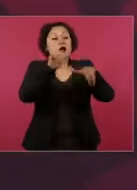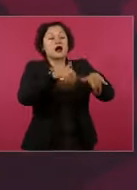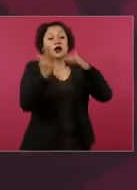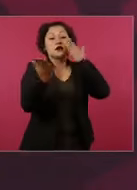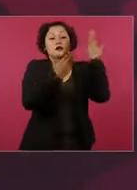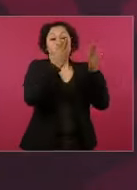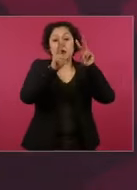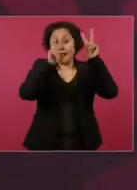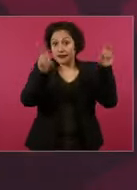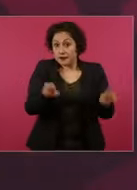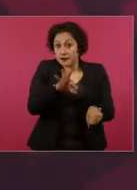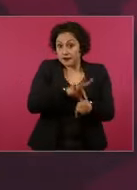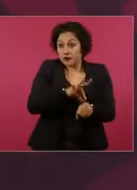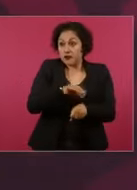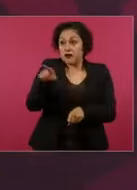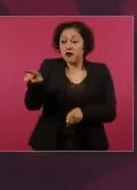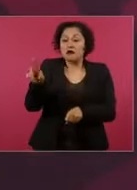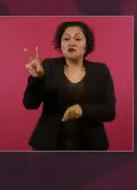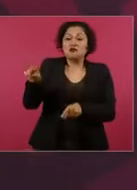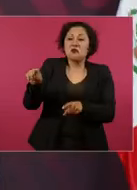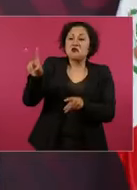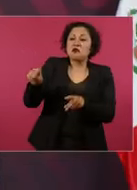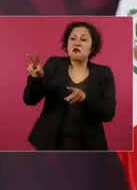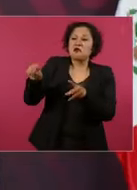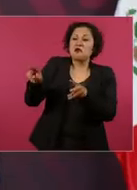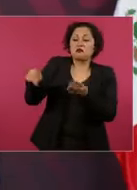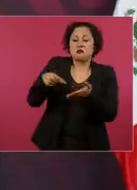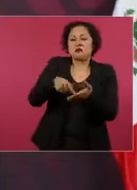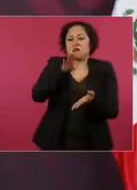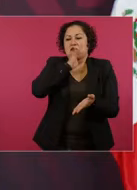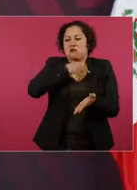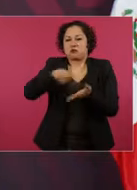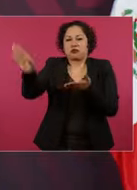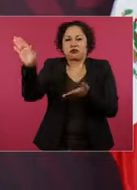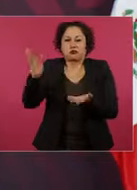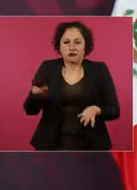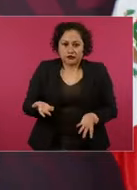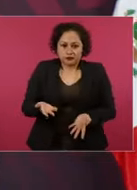que no tenemos los especialistas que requiere el país. Entonces,